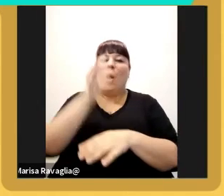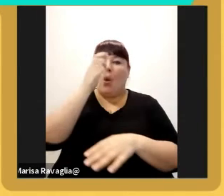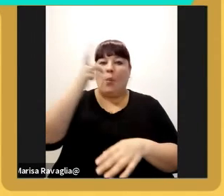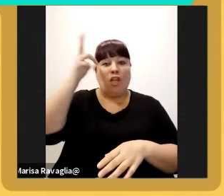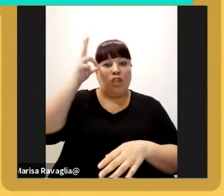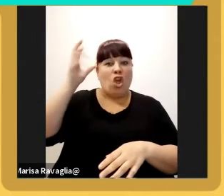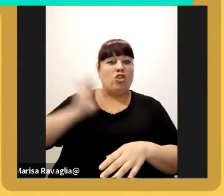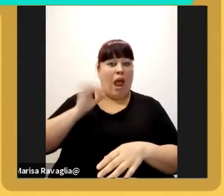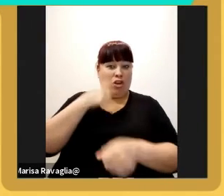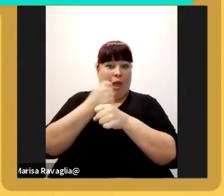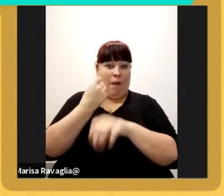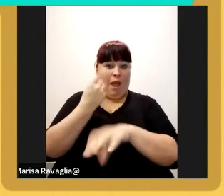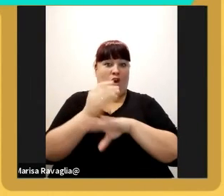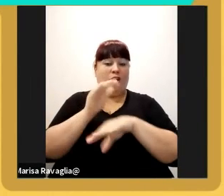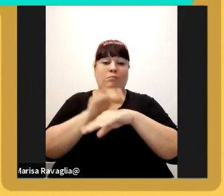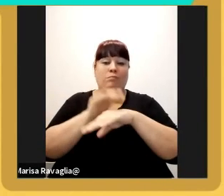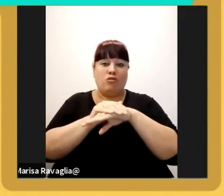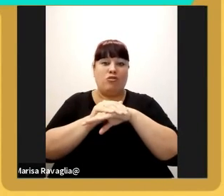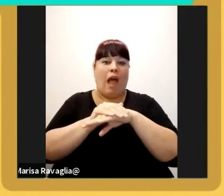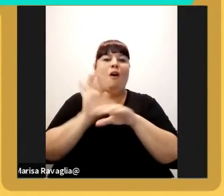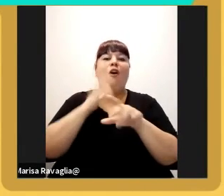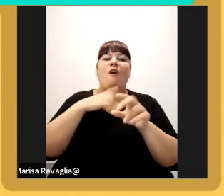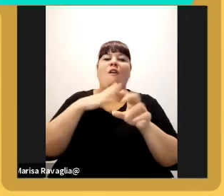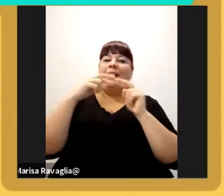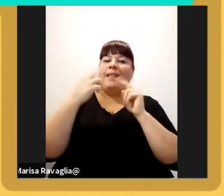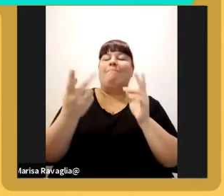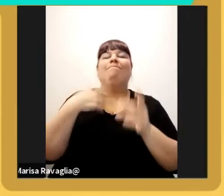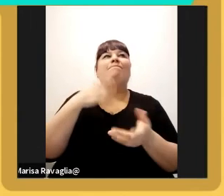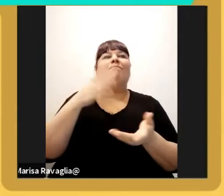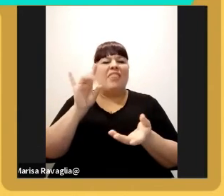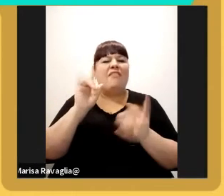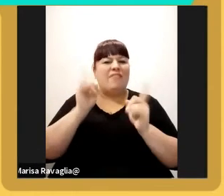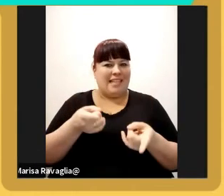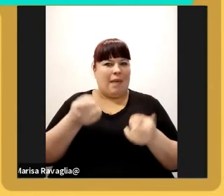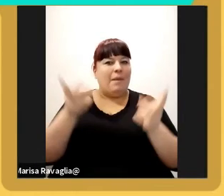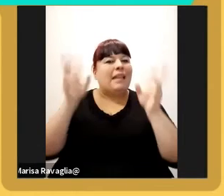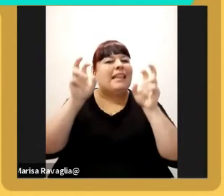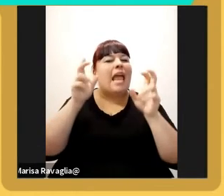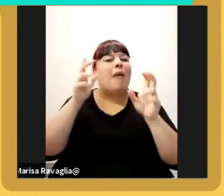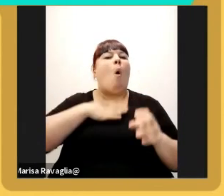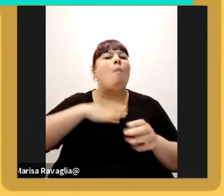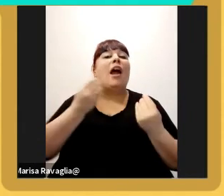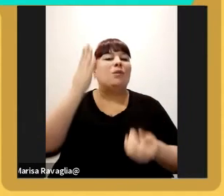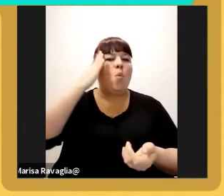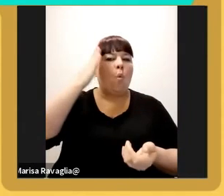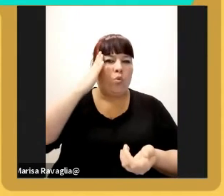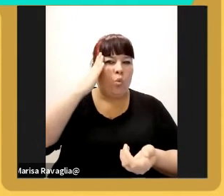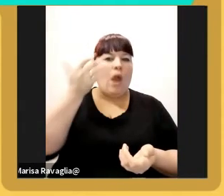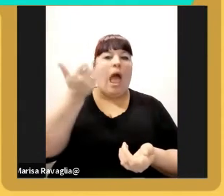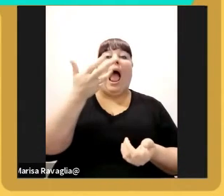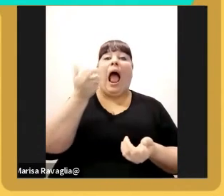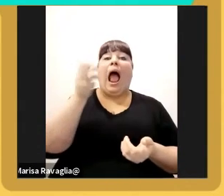estoy acá al frente tal vez me cueste y vuelvo a lo humano que es la cultura ARCOR tiene una cultura